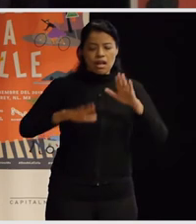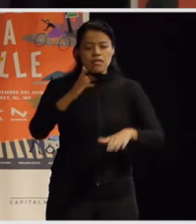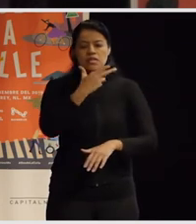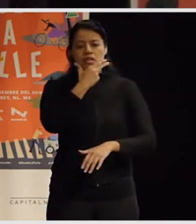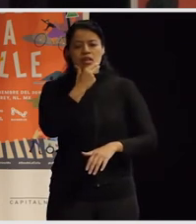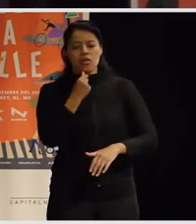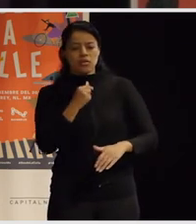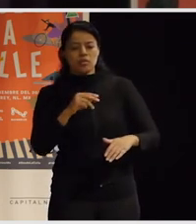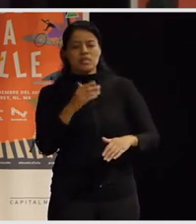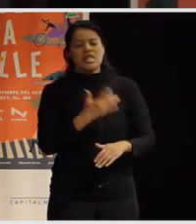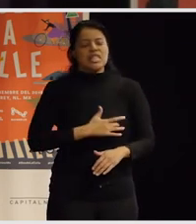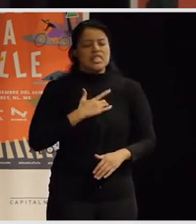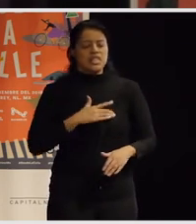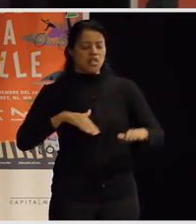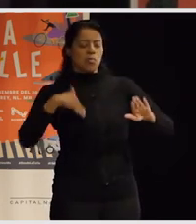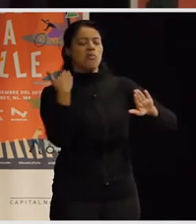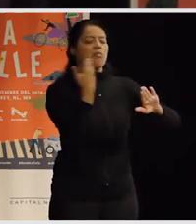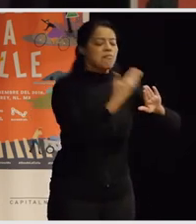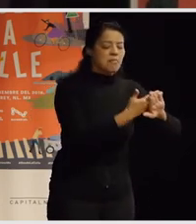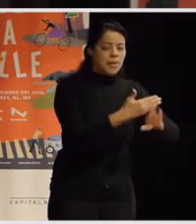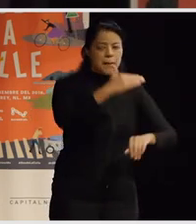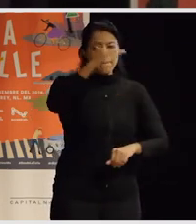cuando hablamos de esto piensan que es como en su contra